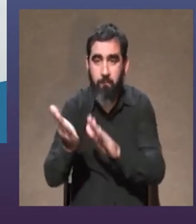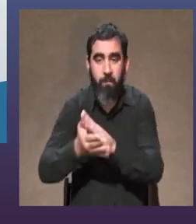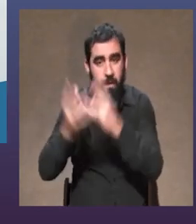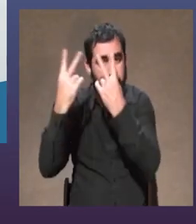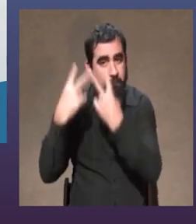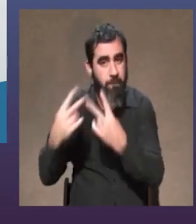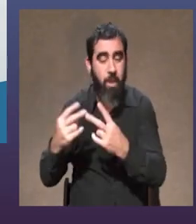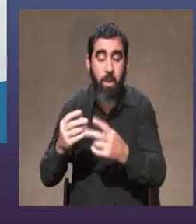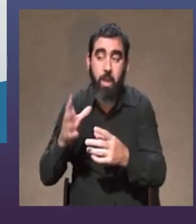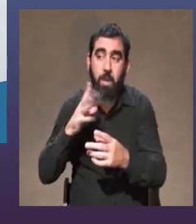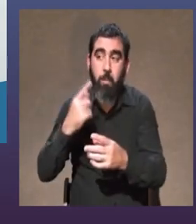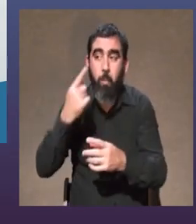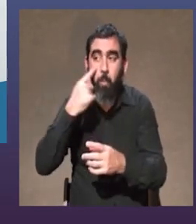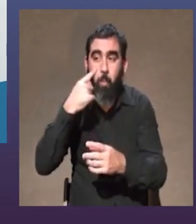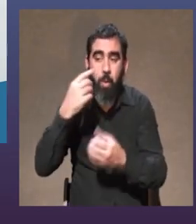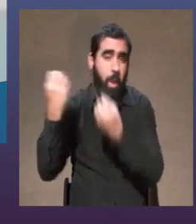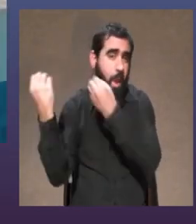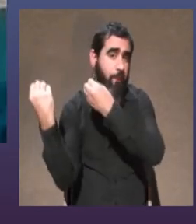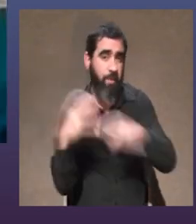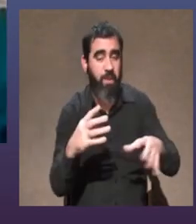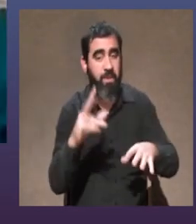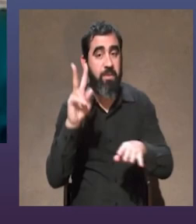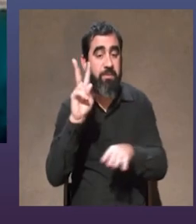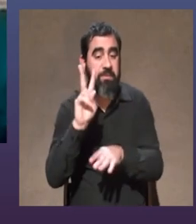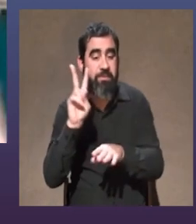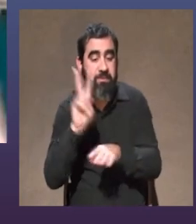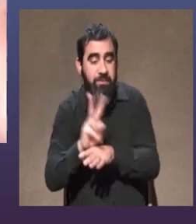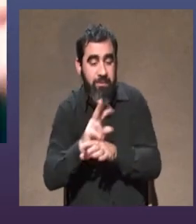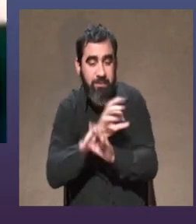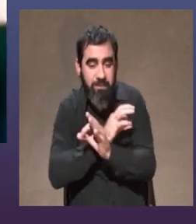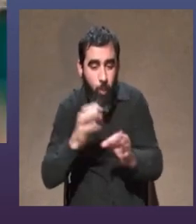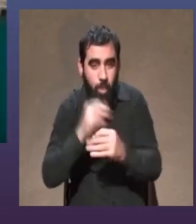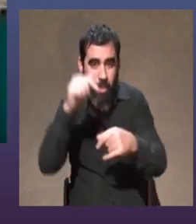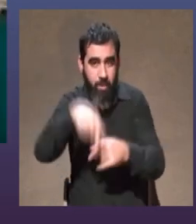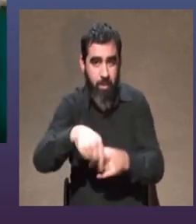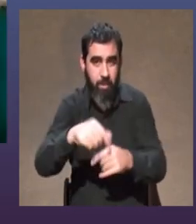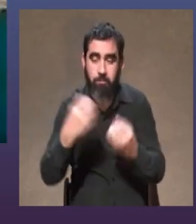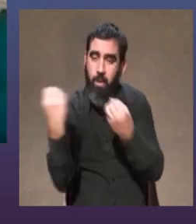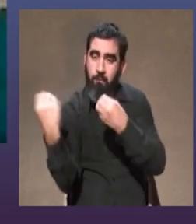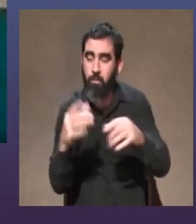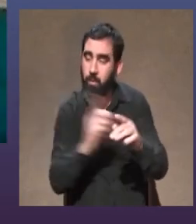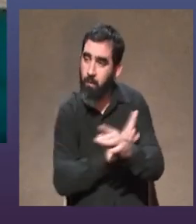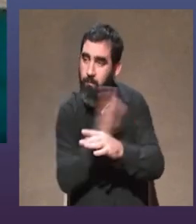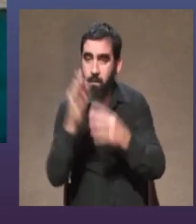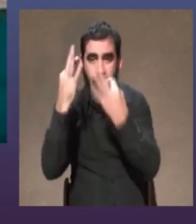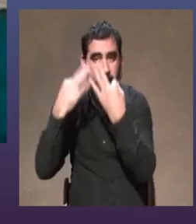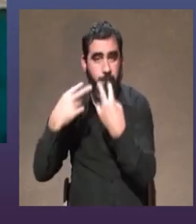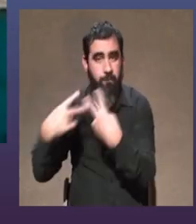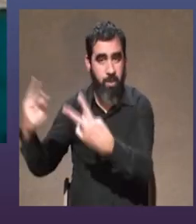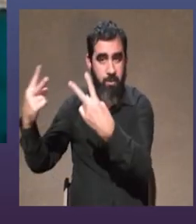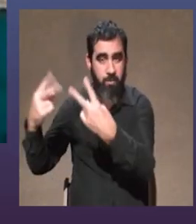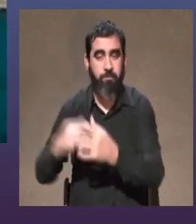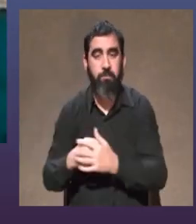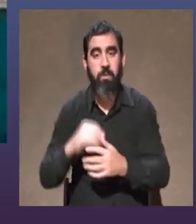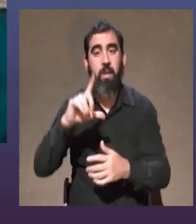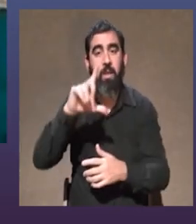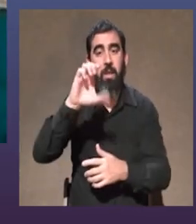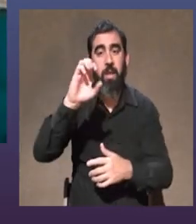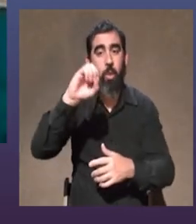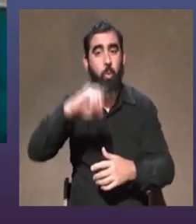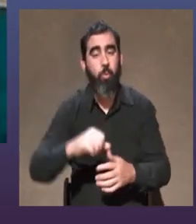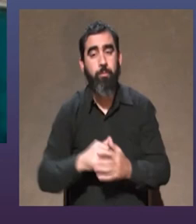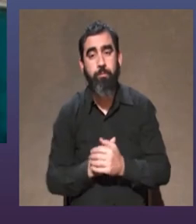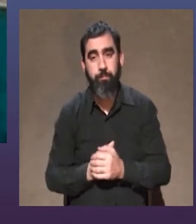que siempre quiso y se haya arriesgado a dejar la seguridad por eso Leo